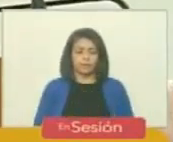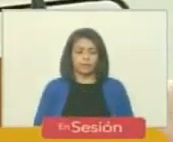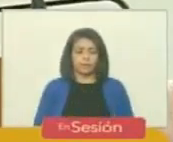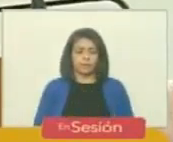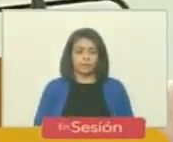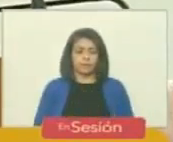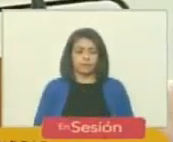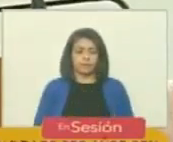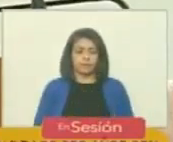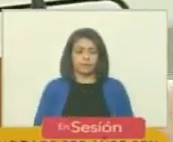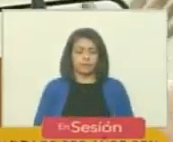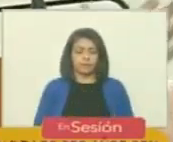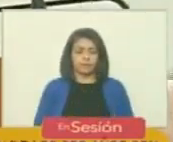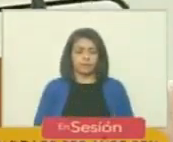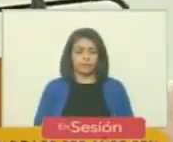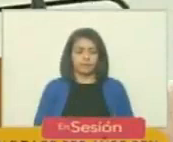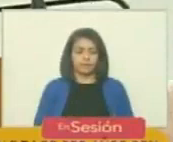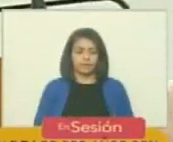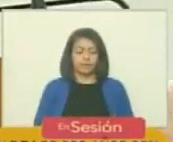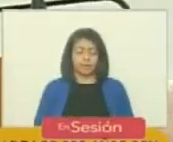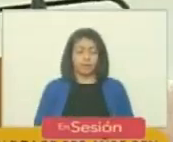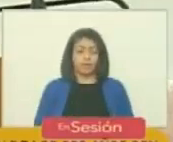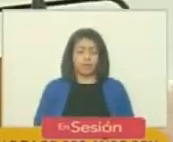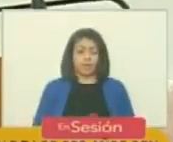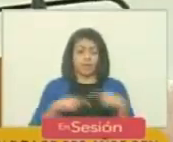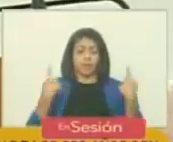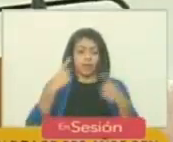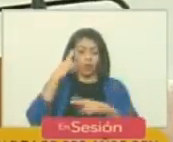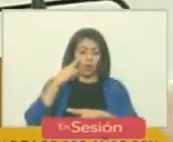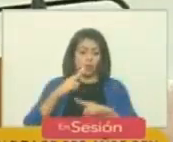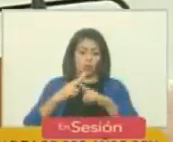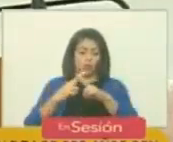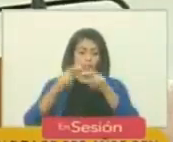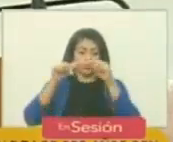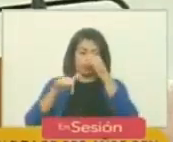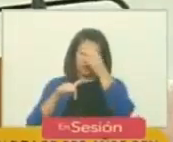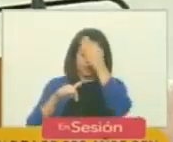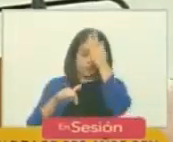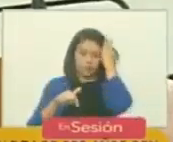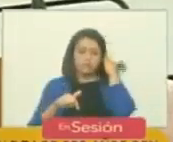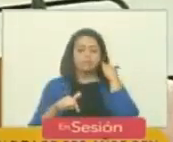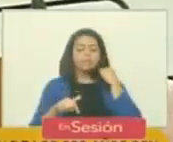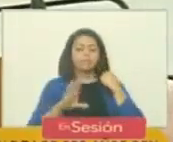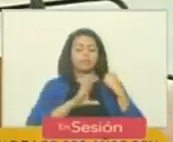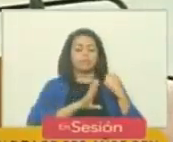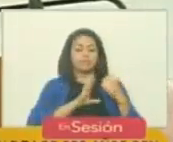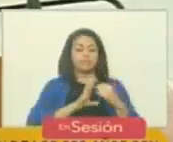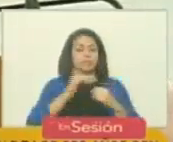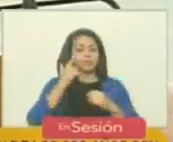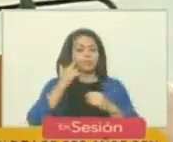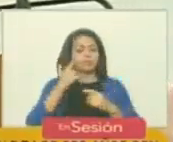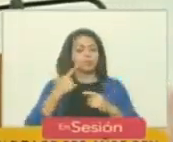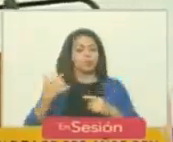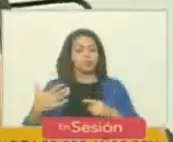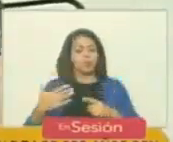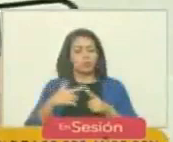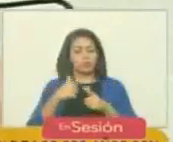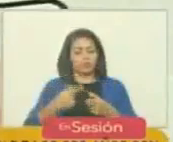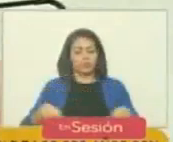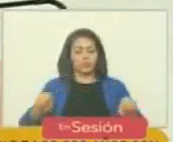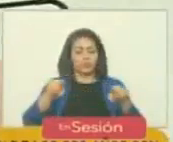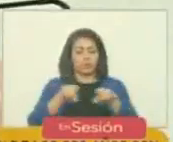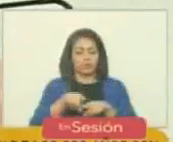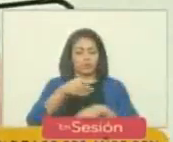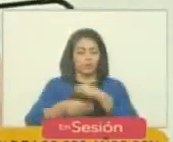en la solemnidad propia de acontecimientos trascendentales como